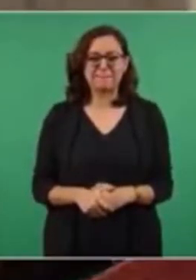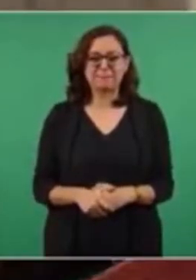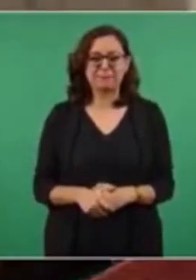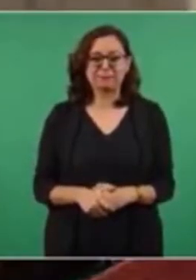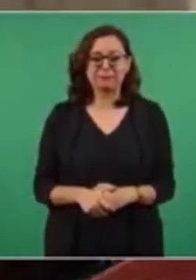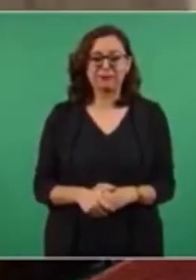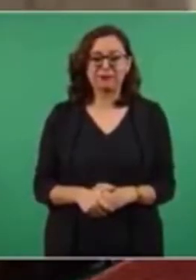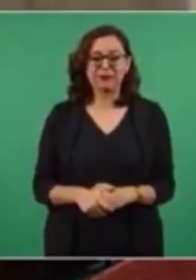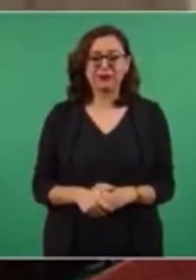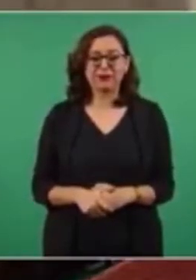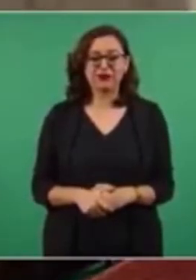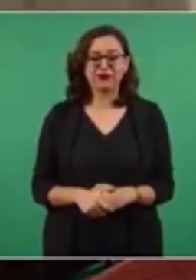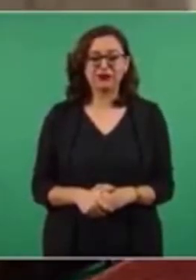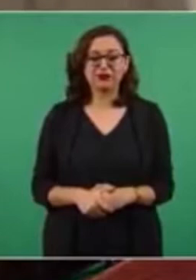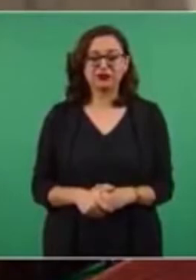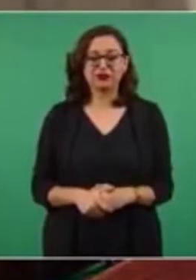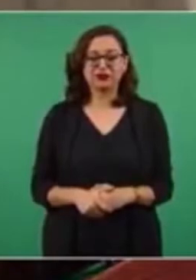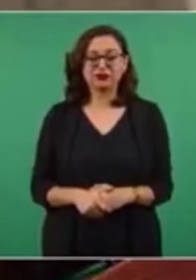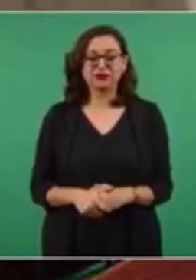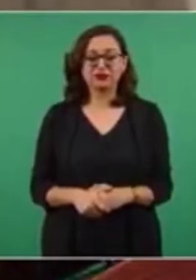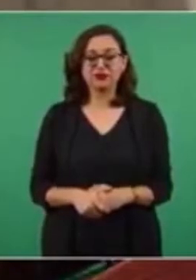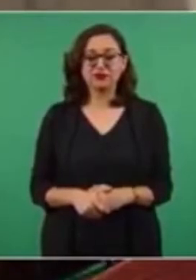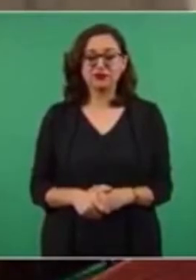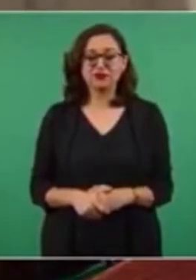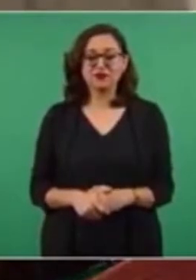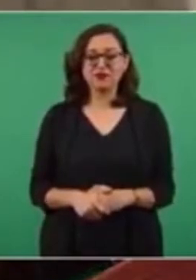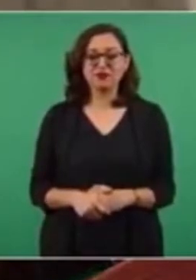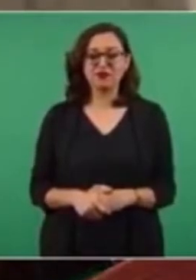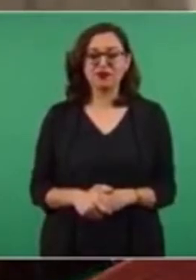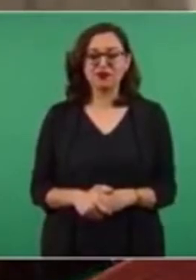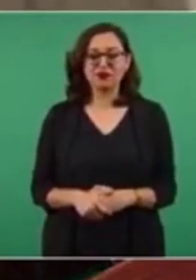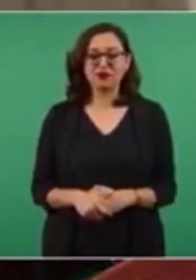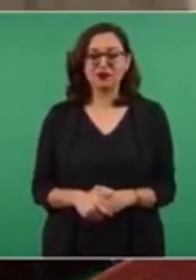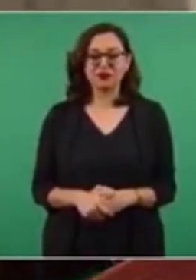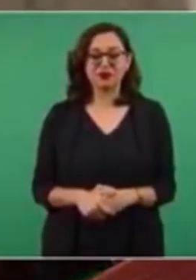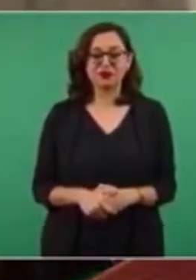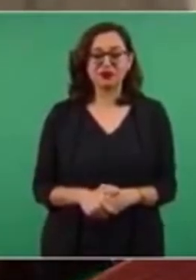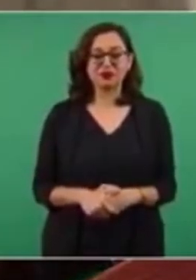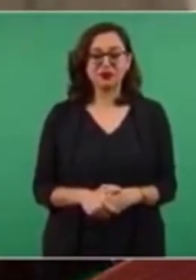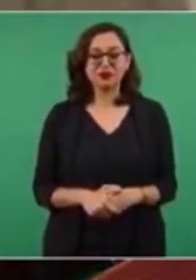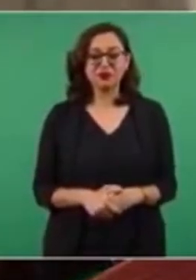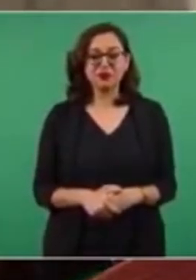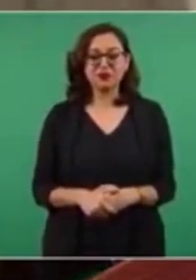Así, no se puede, este, ¿cómo se llama eso?